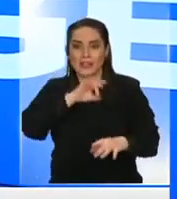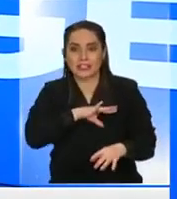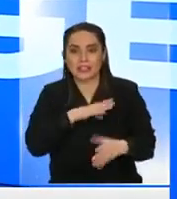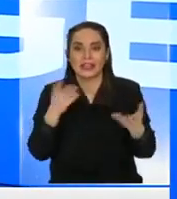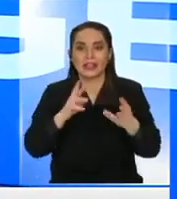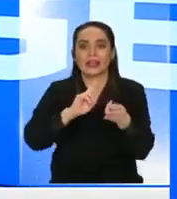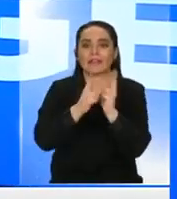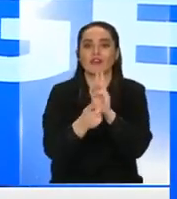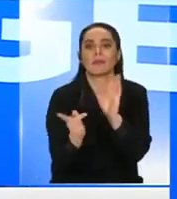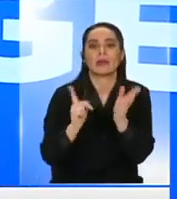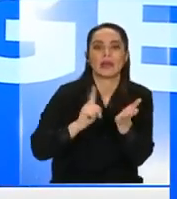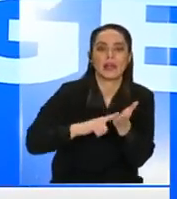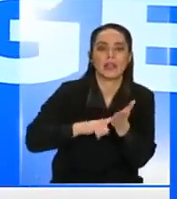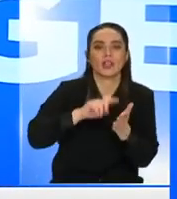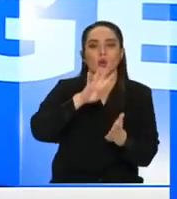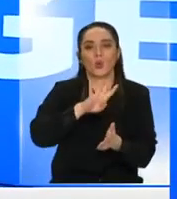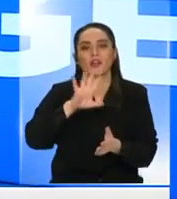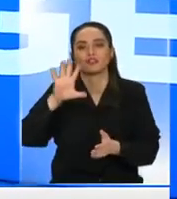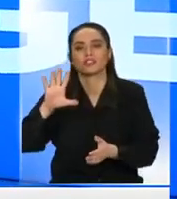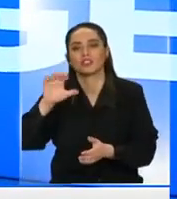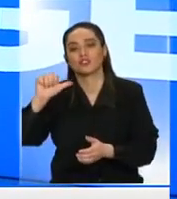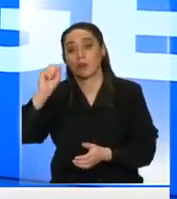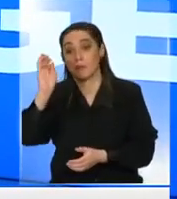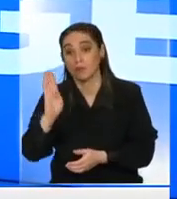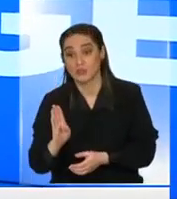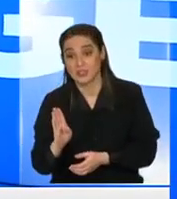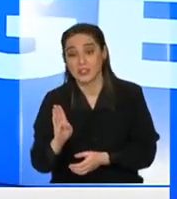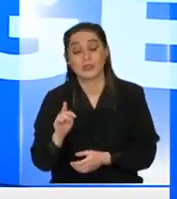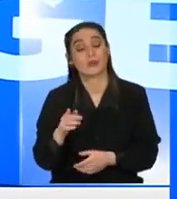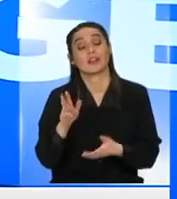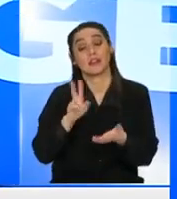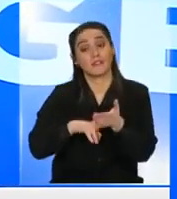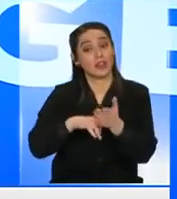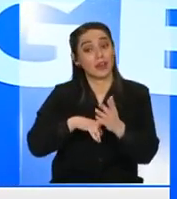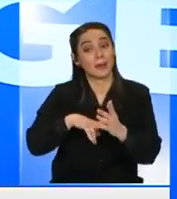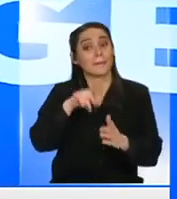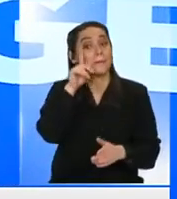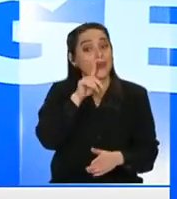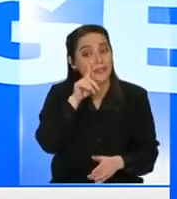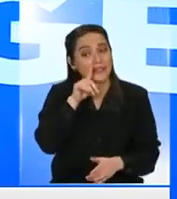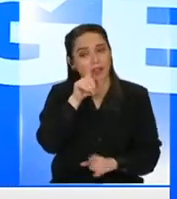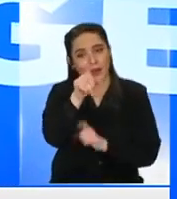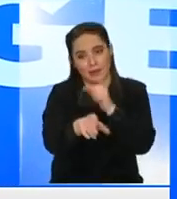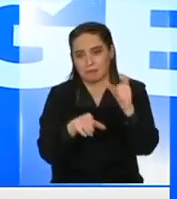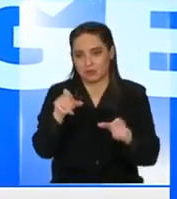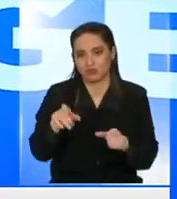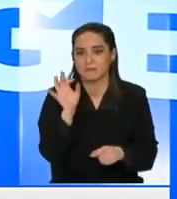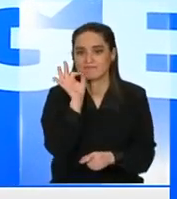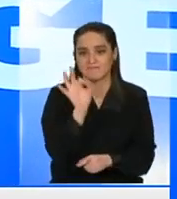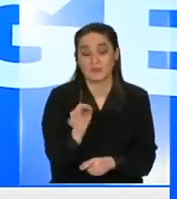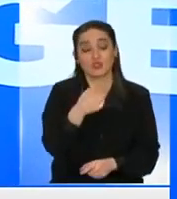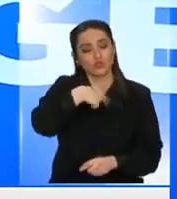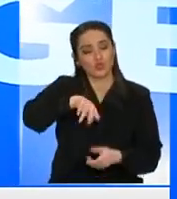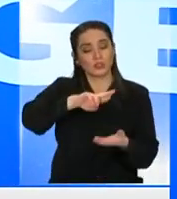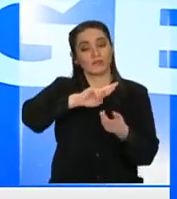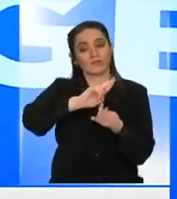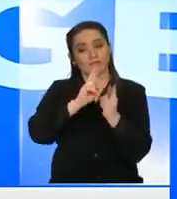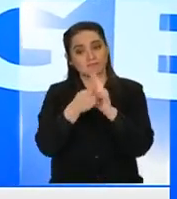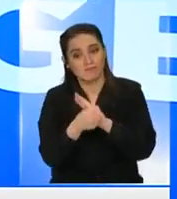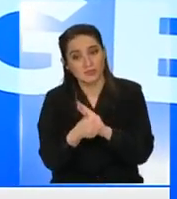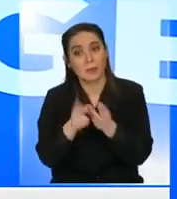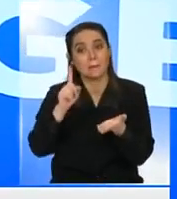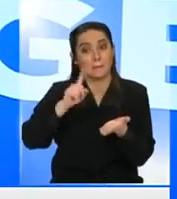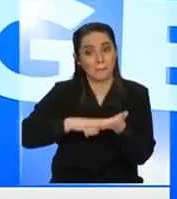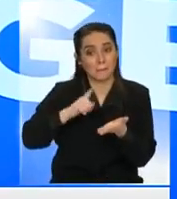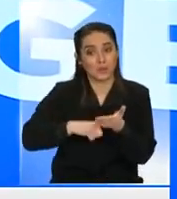tributaria de entre 4, 5, 6% le están mintiendo nuevamente a nuestro país aquí necesitamos una reforma tributaria de entre 8 y